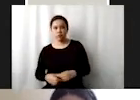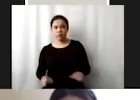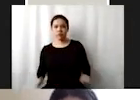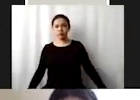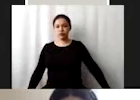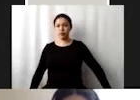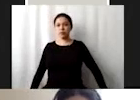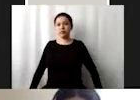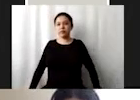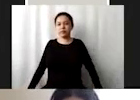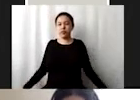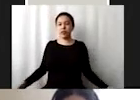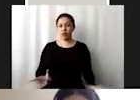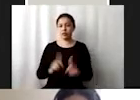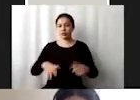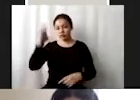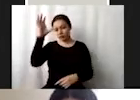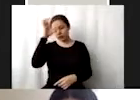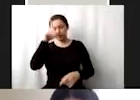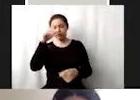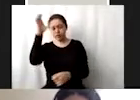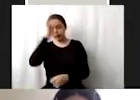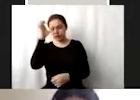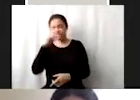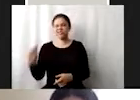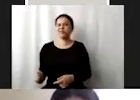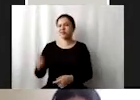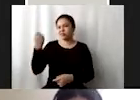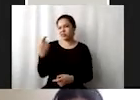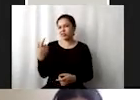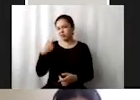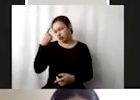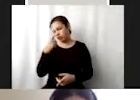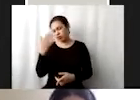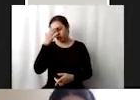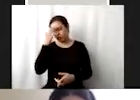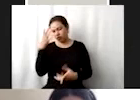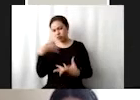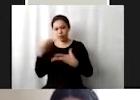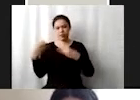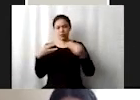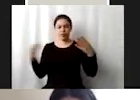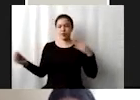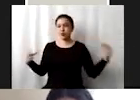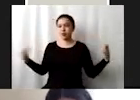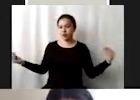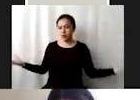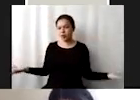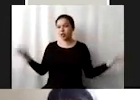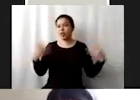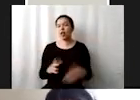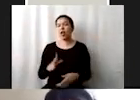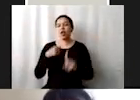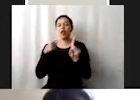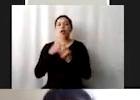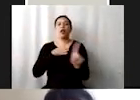de desarrollos científicos tecnológicos de transferencia de conocimientos teniendo en cuenta directrices de